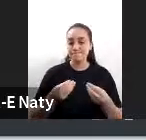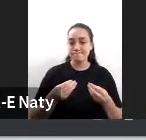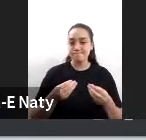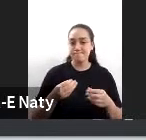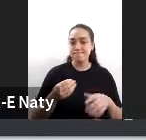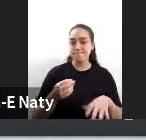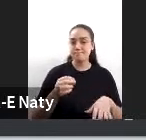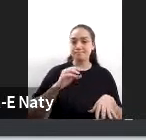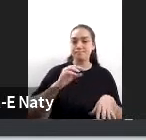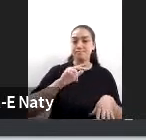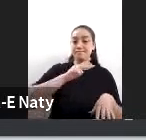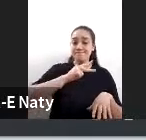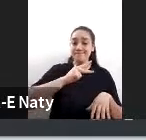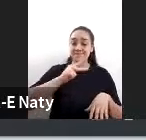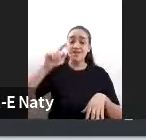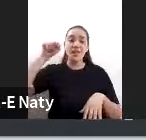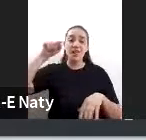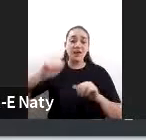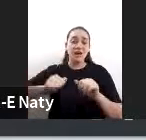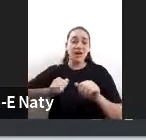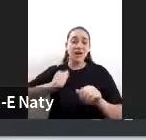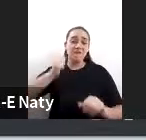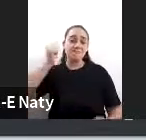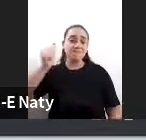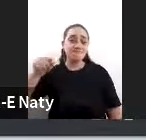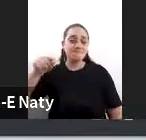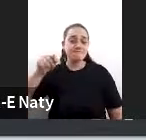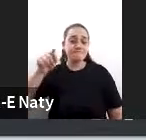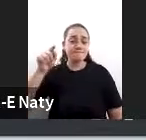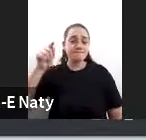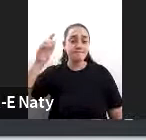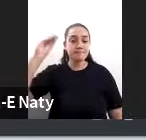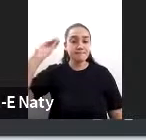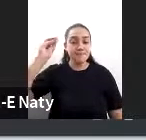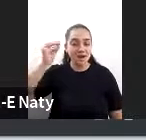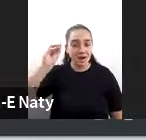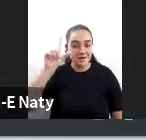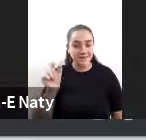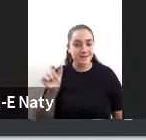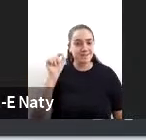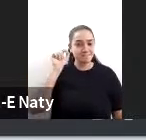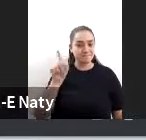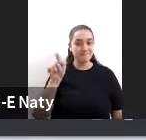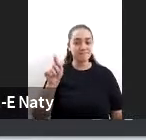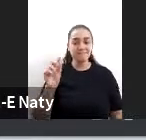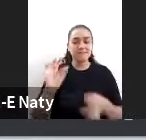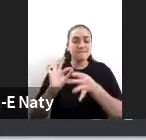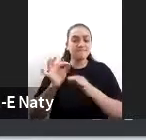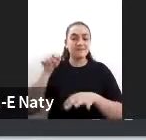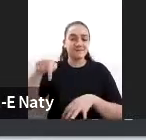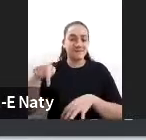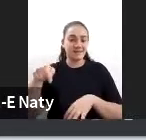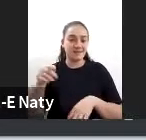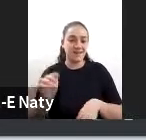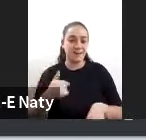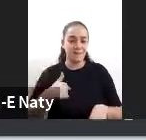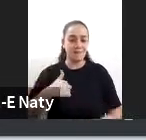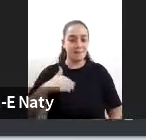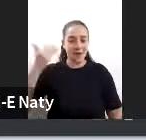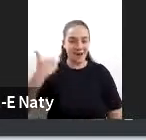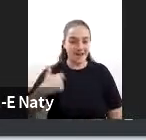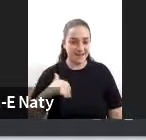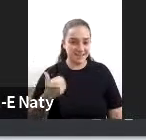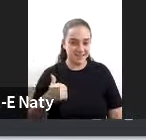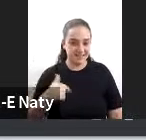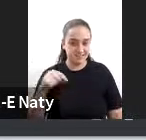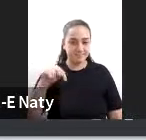Brasil que era el centro de ensayos de alta tecnología más cercano a nuestro país y ahí nuestro país se